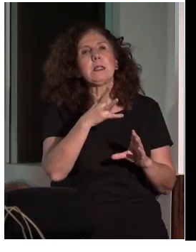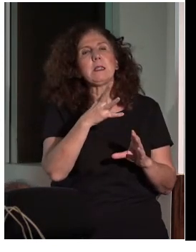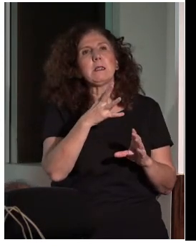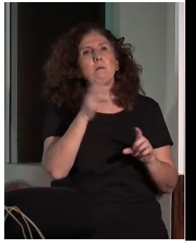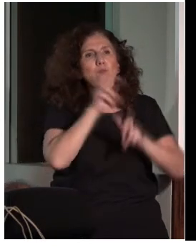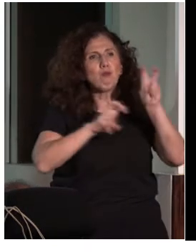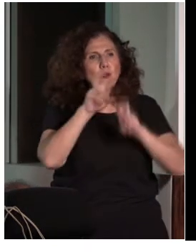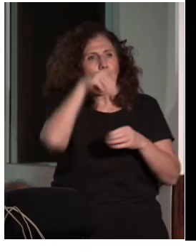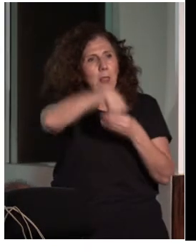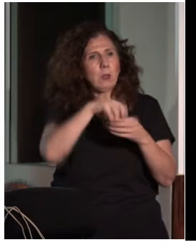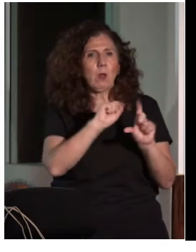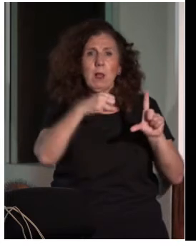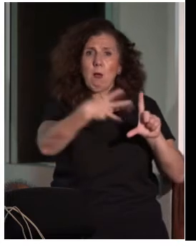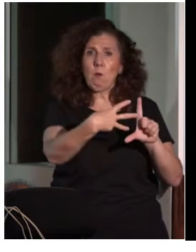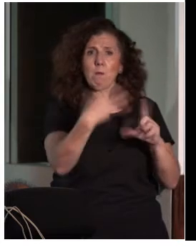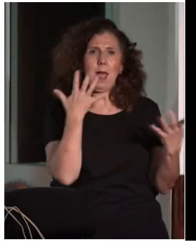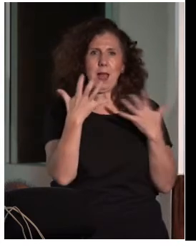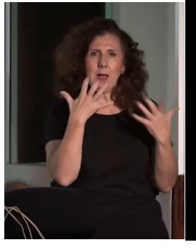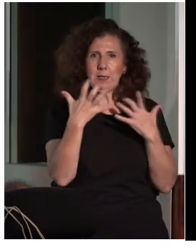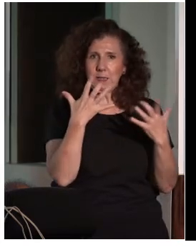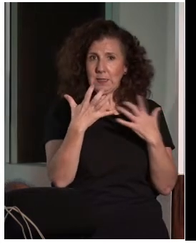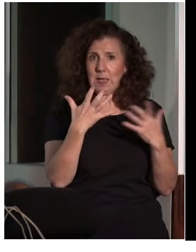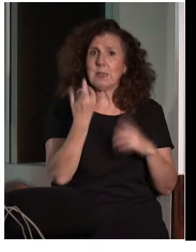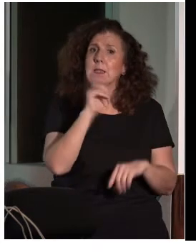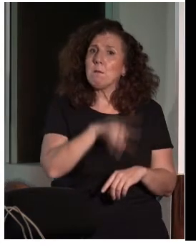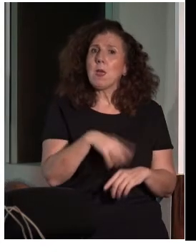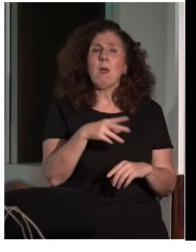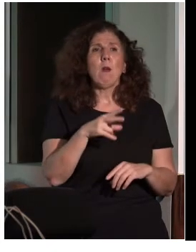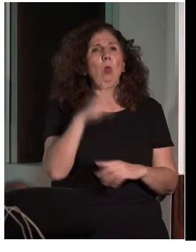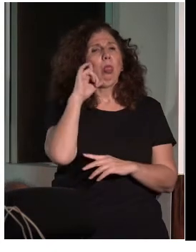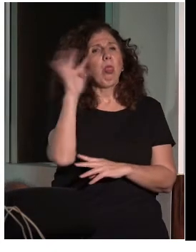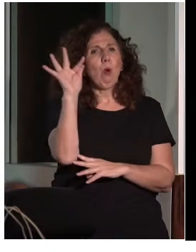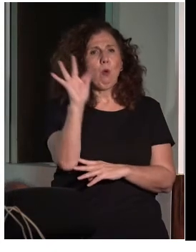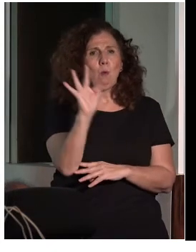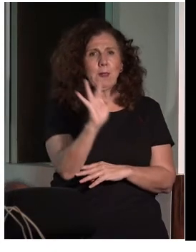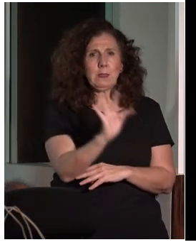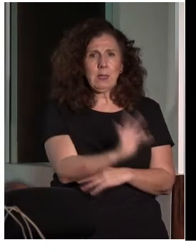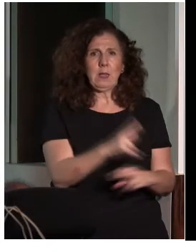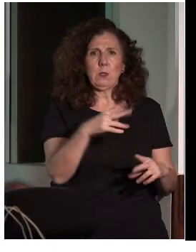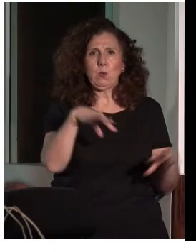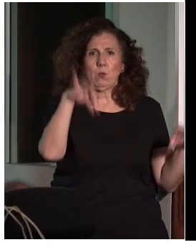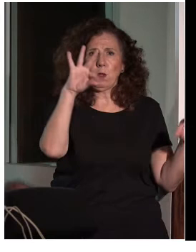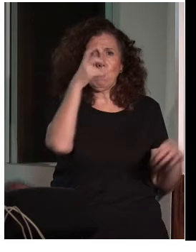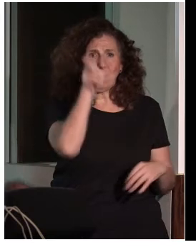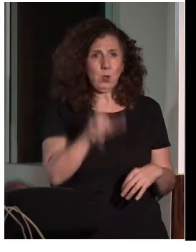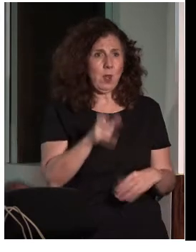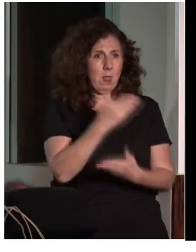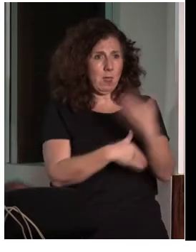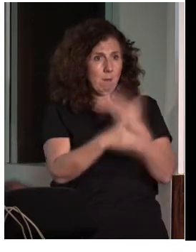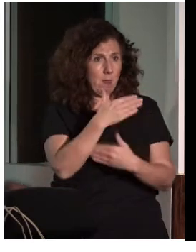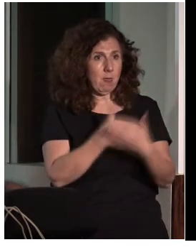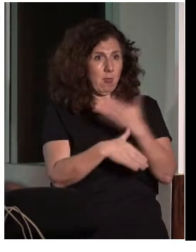en un museo. Una serie de documentales únicos, donde los únicos son las personas con discapacidad y de igual a igual